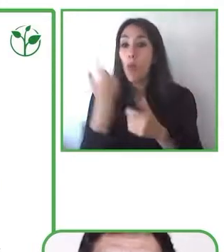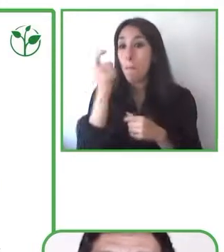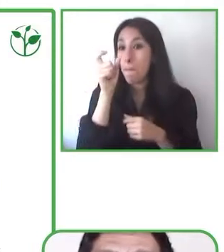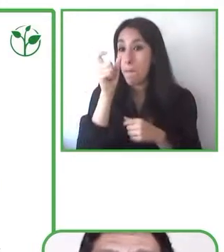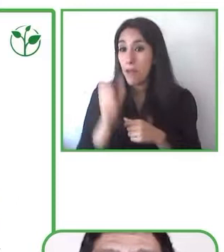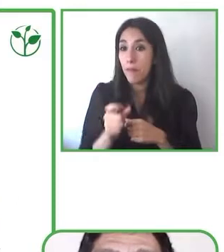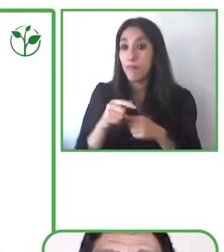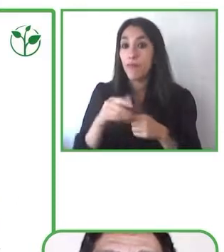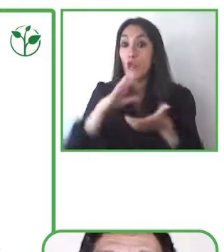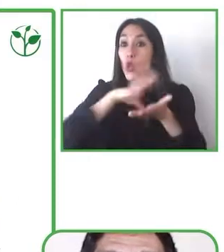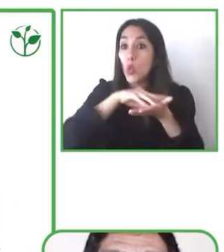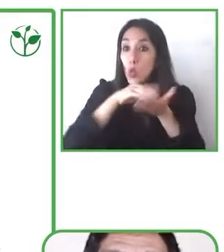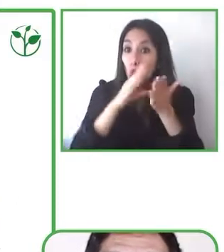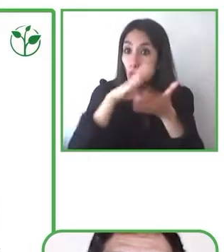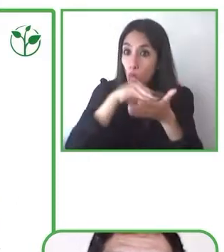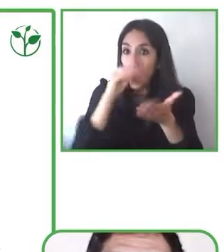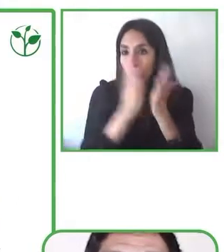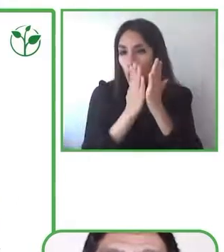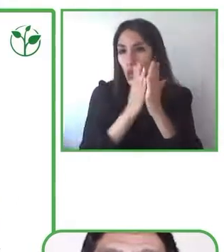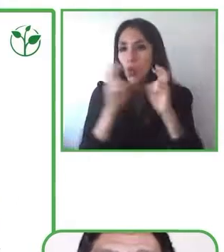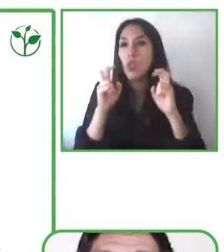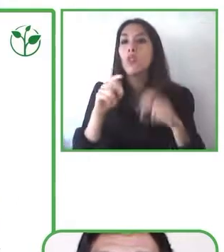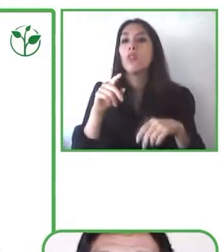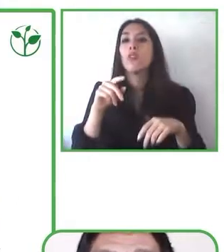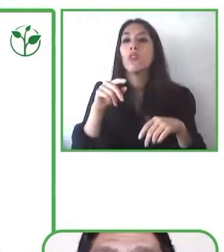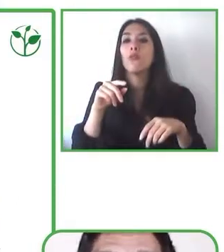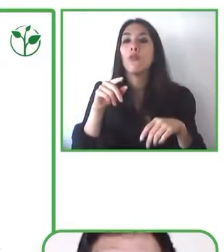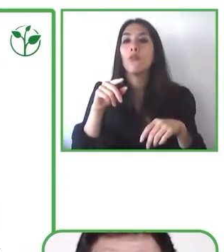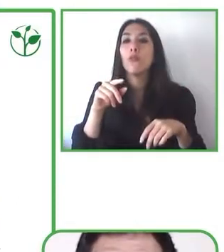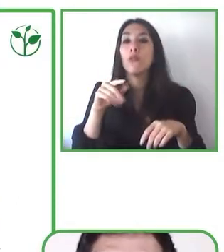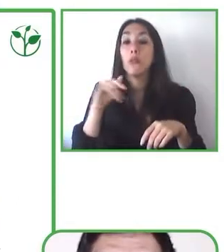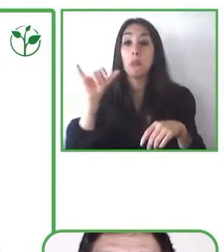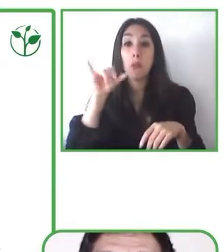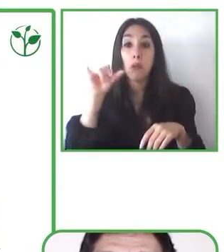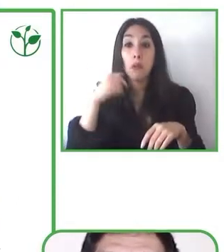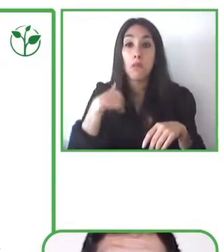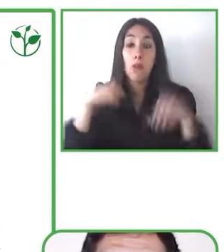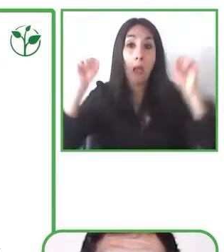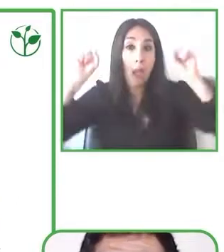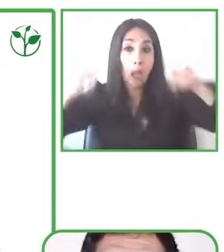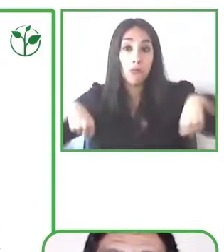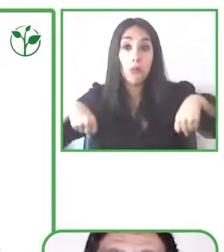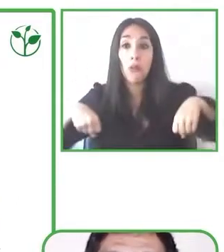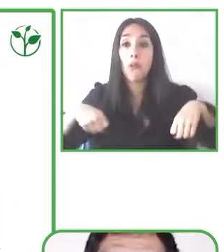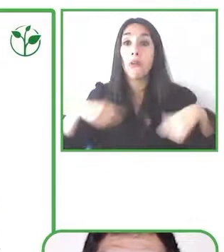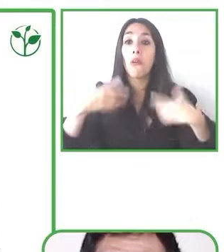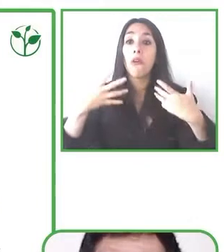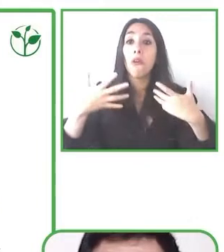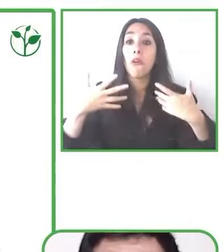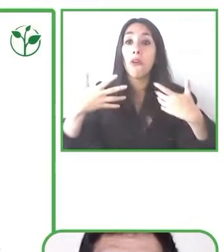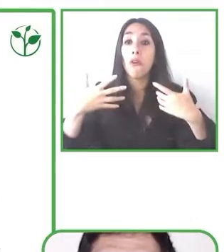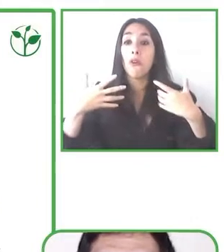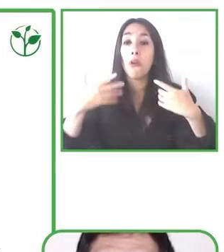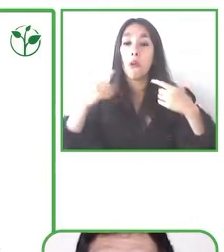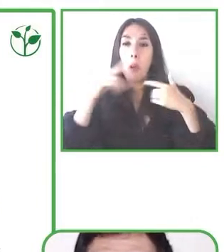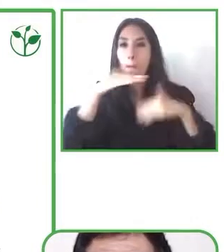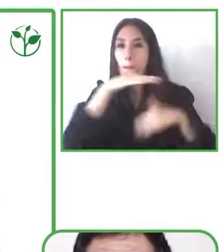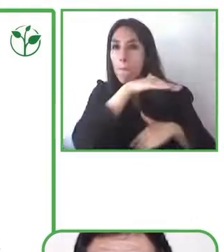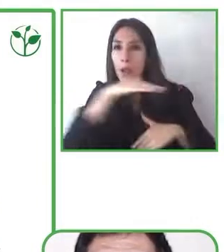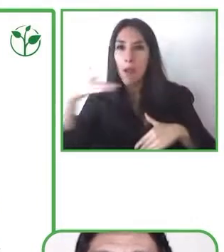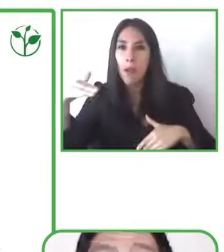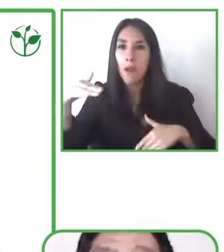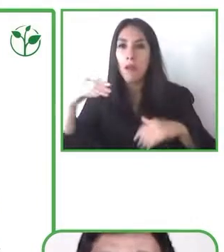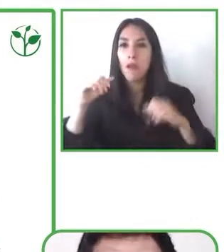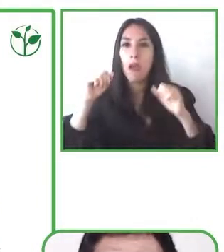menor, pues que sea también entonces una alternativa basada en la evidencia. ¿Qué es lo que nos está diciendo la literatura que realmente